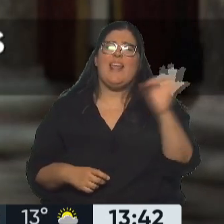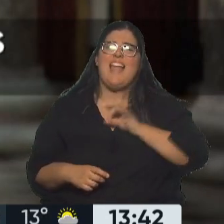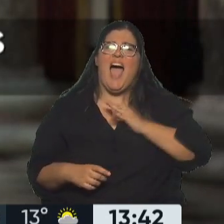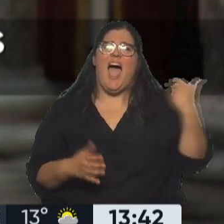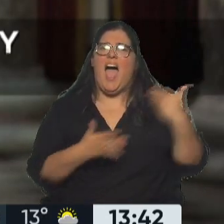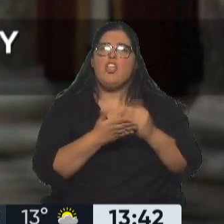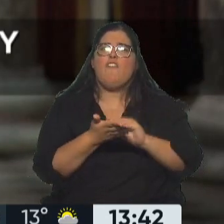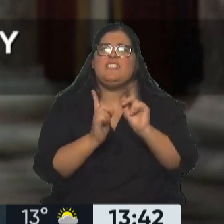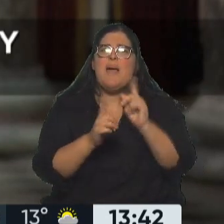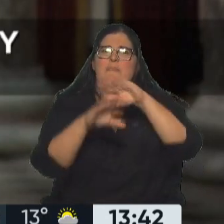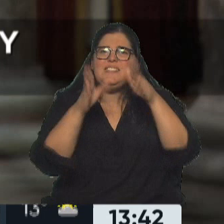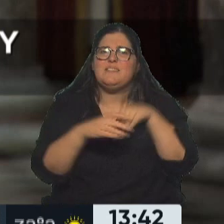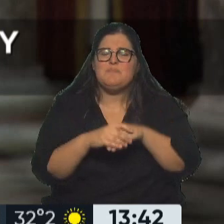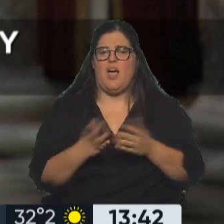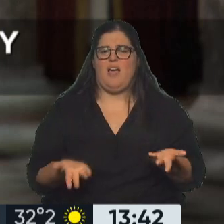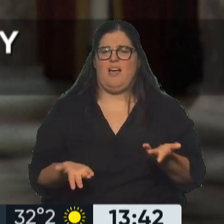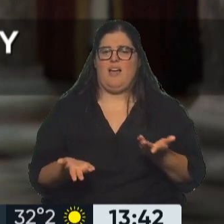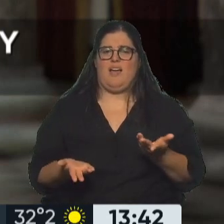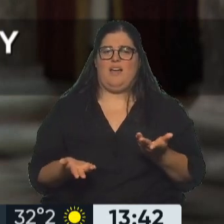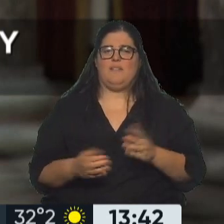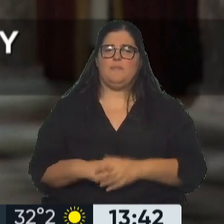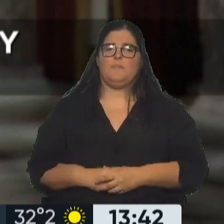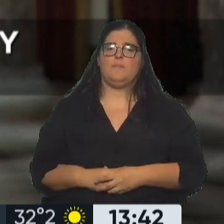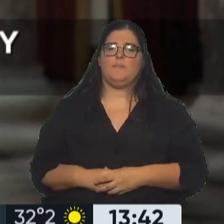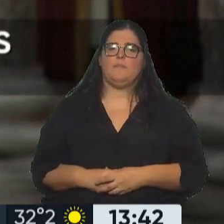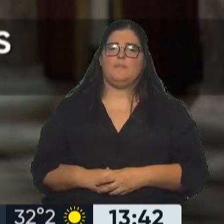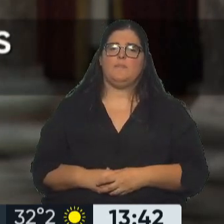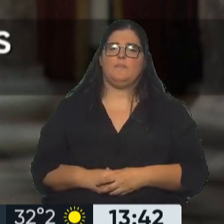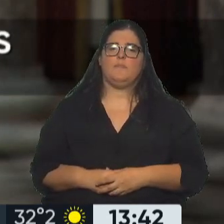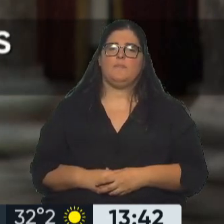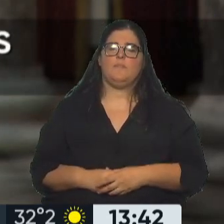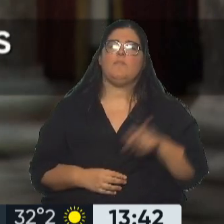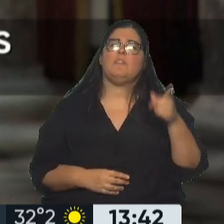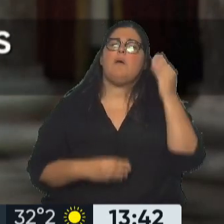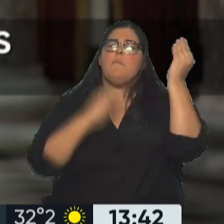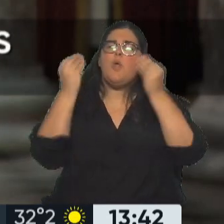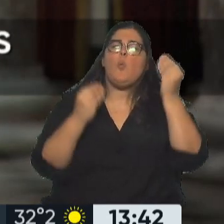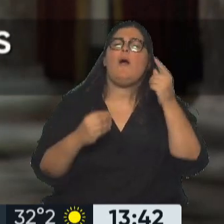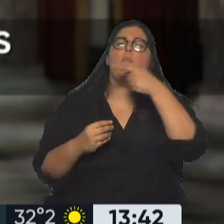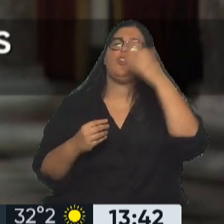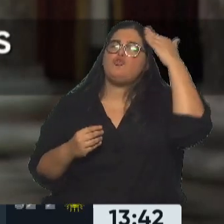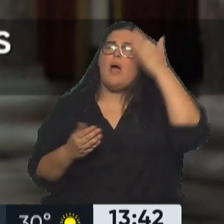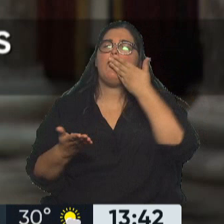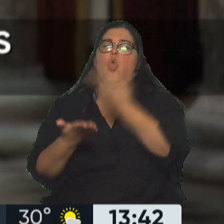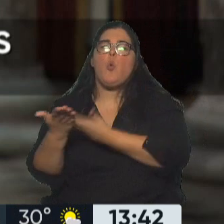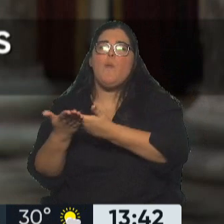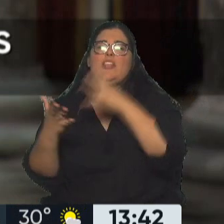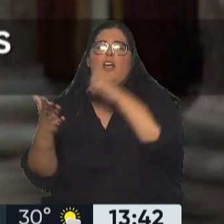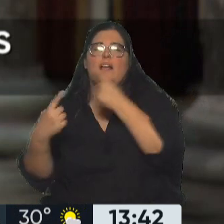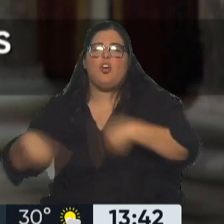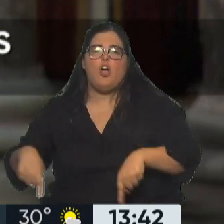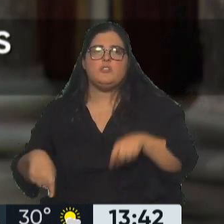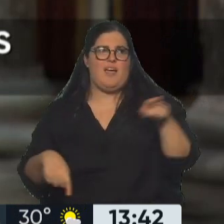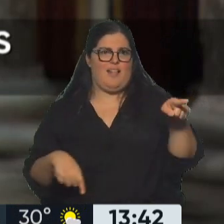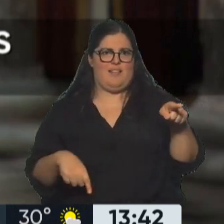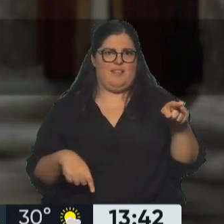individual that sat on 60 Minutes, that was so concerned about President Trump's documents locked in behind, and now we find it just as a vice